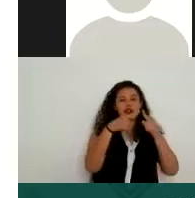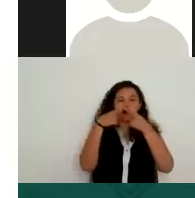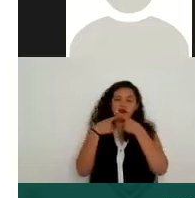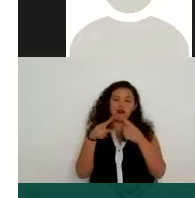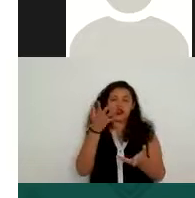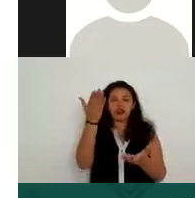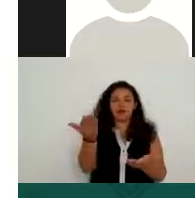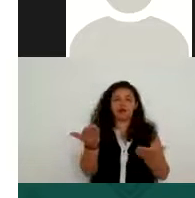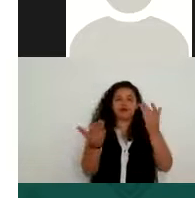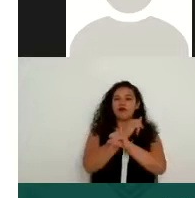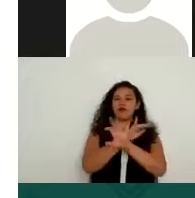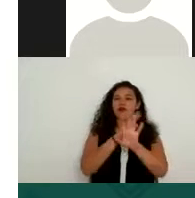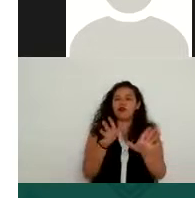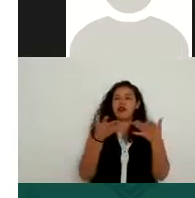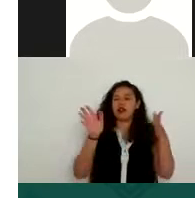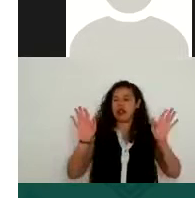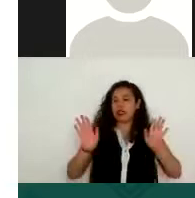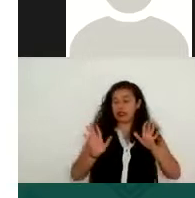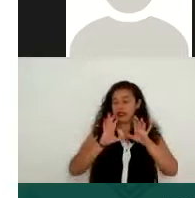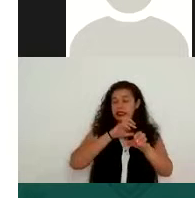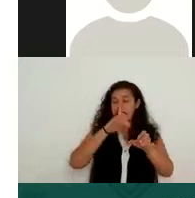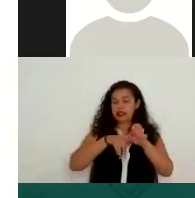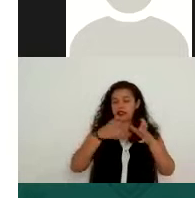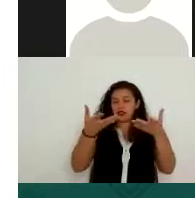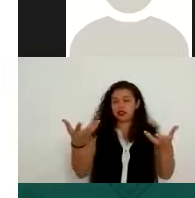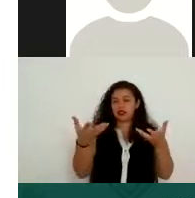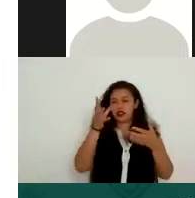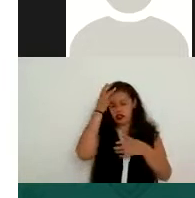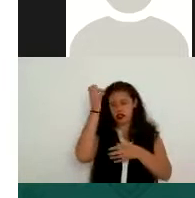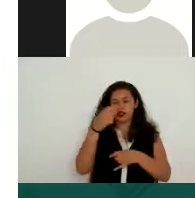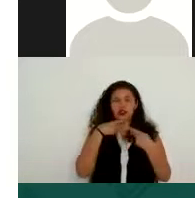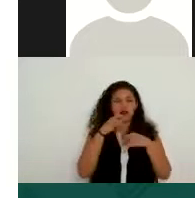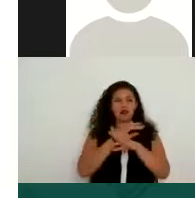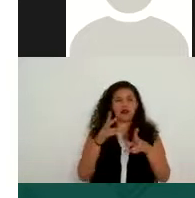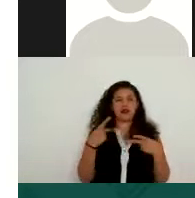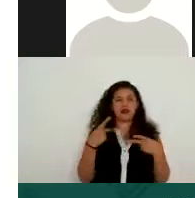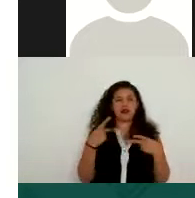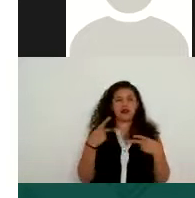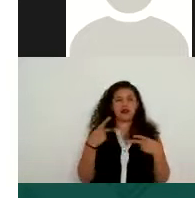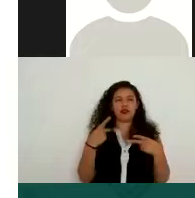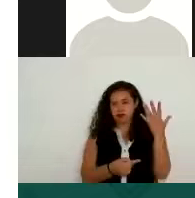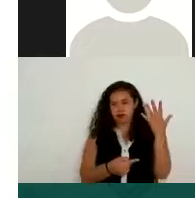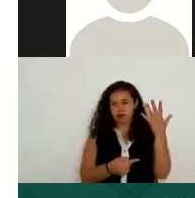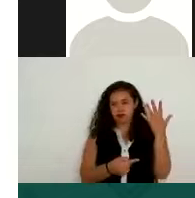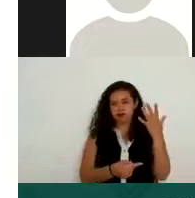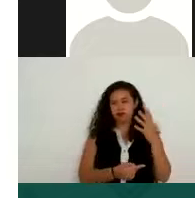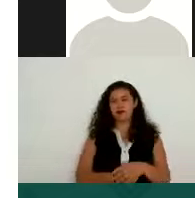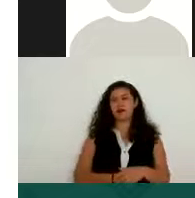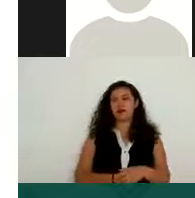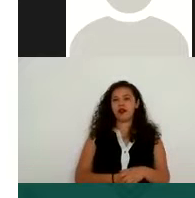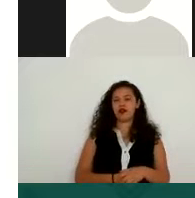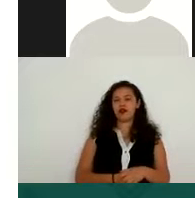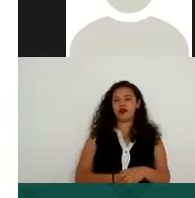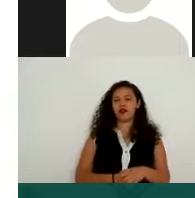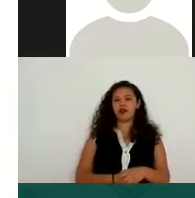datos personales es que yo, a partir de una serie de datos que obtengo, tengo o sé, puedo identificar a una persona.